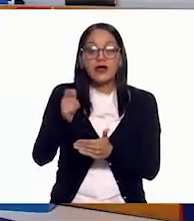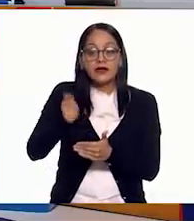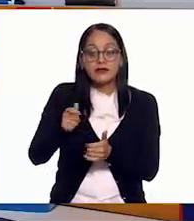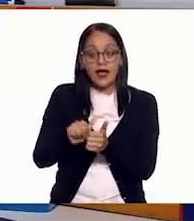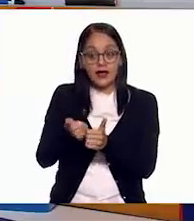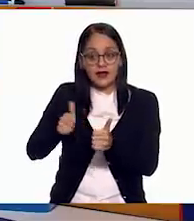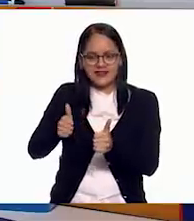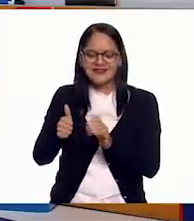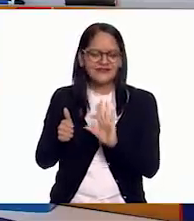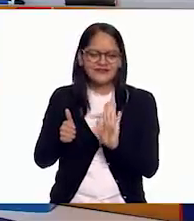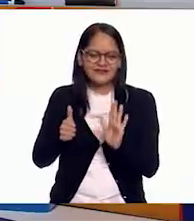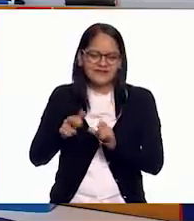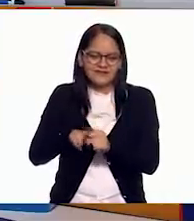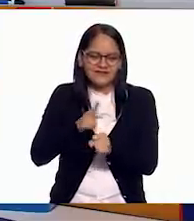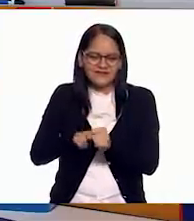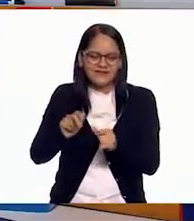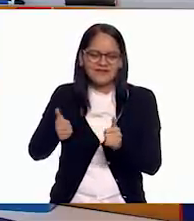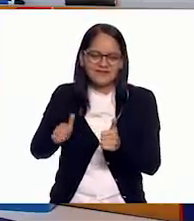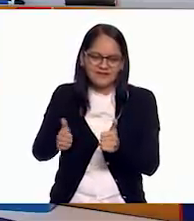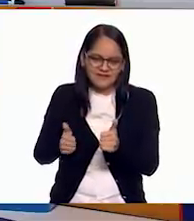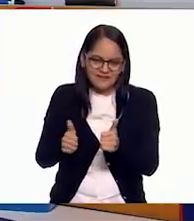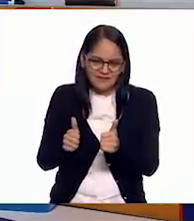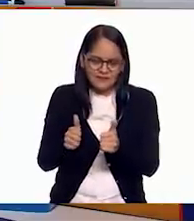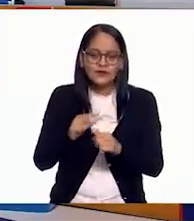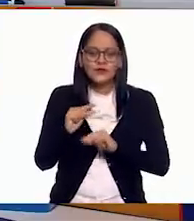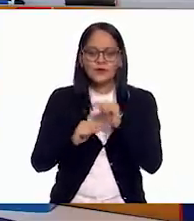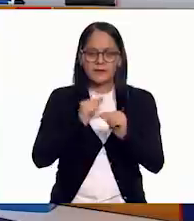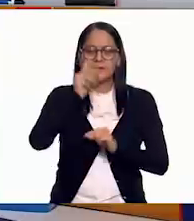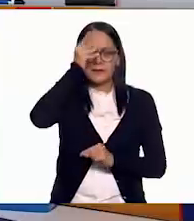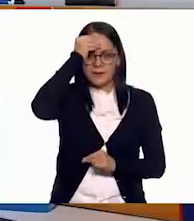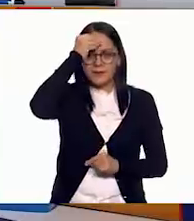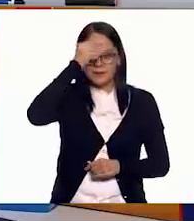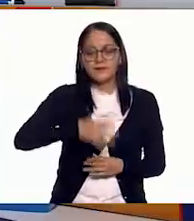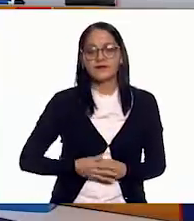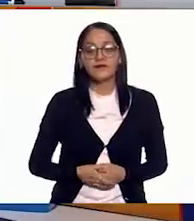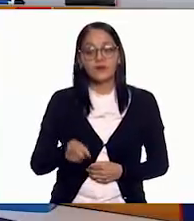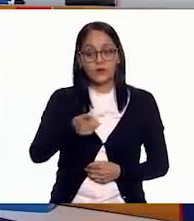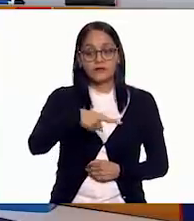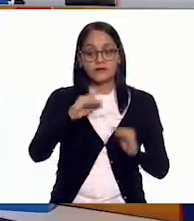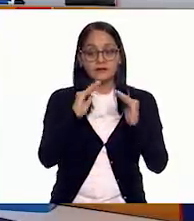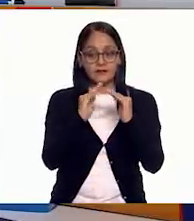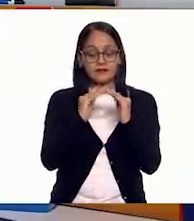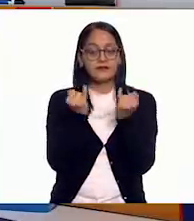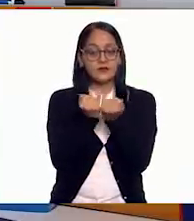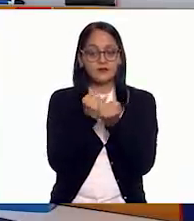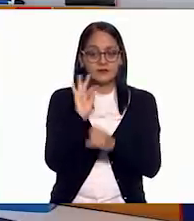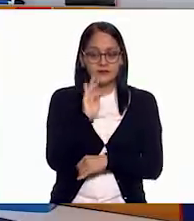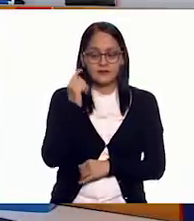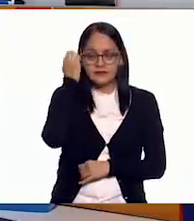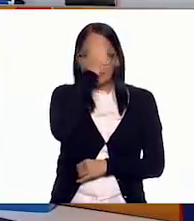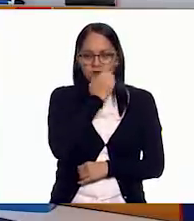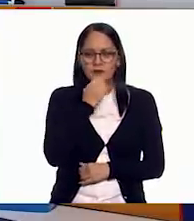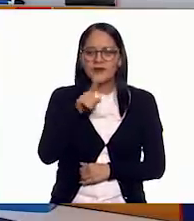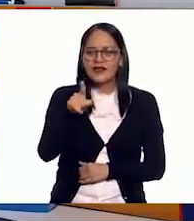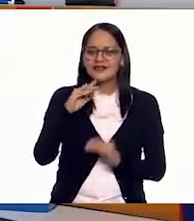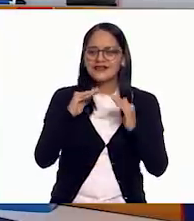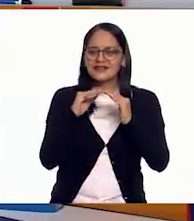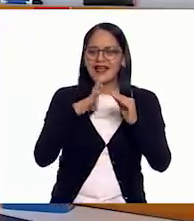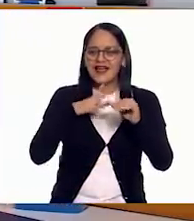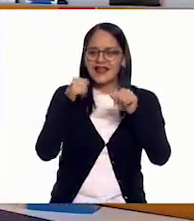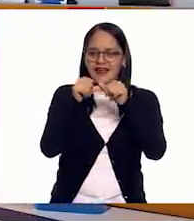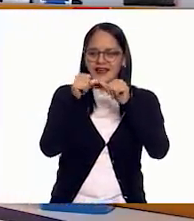atrasados. Vamos en el camino y podemos ir aprendiendo. De hecho, ustedes en su casa pueden observar varios letreros